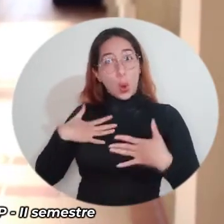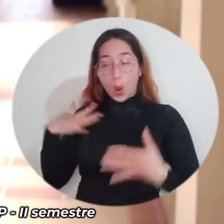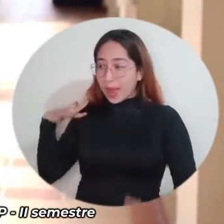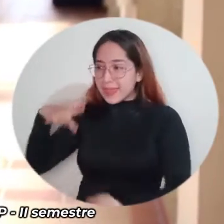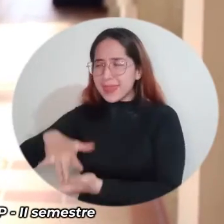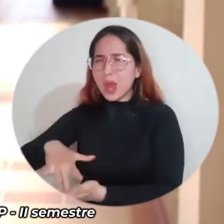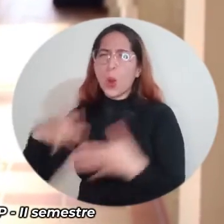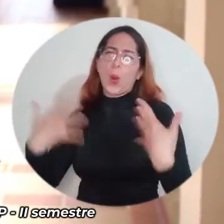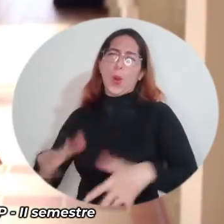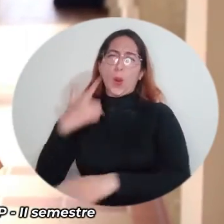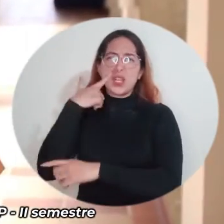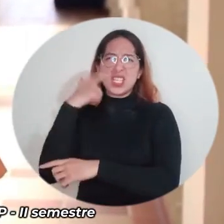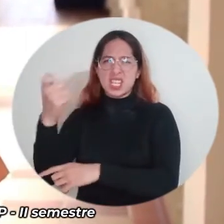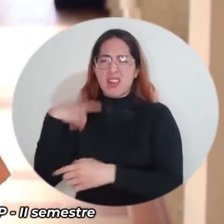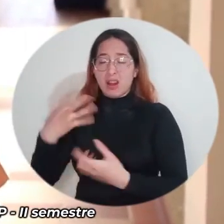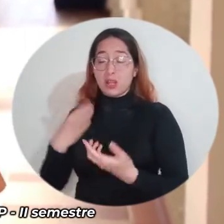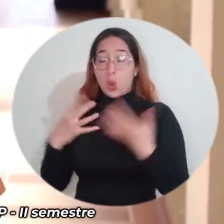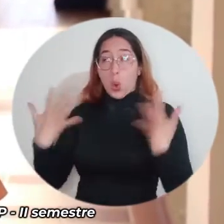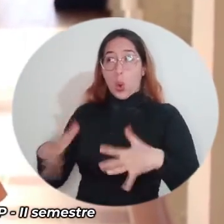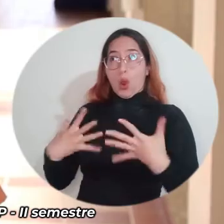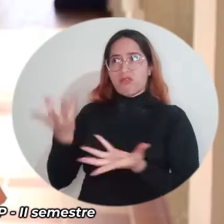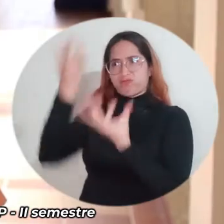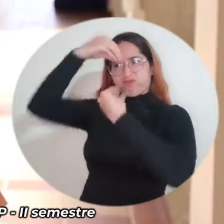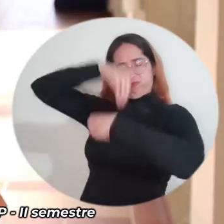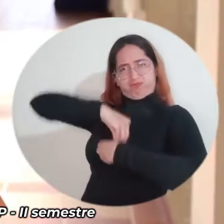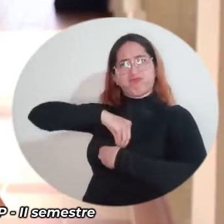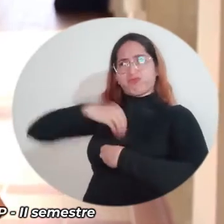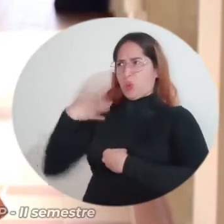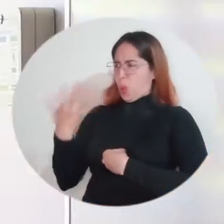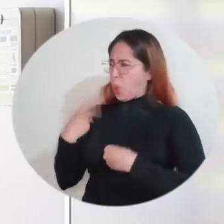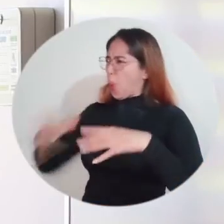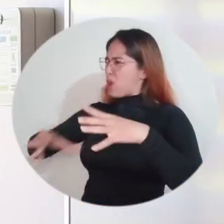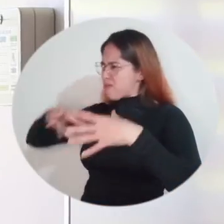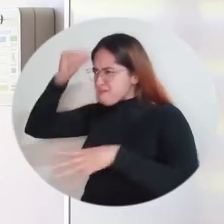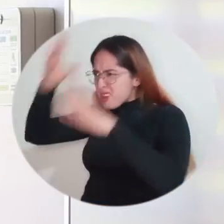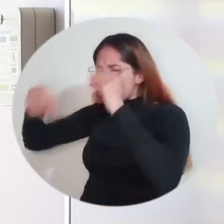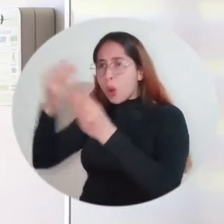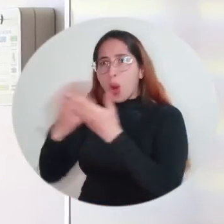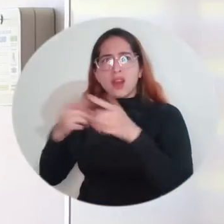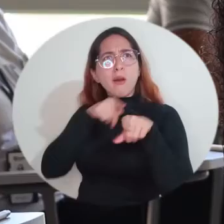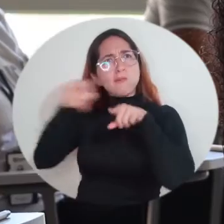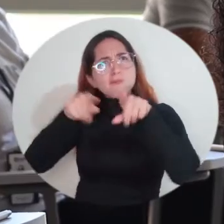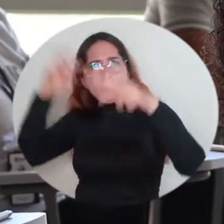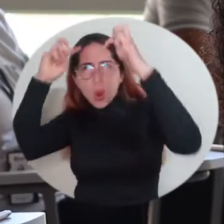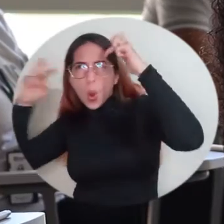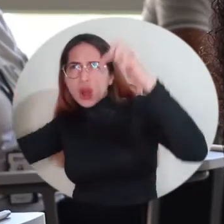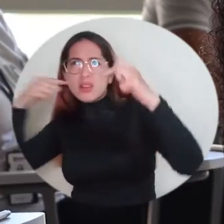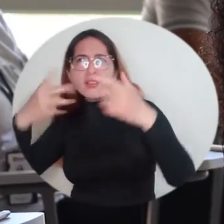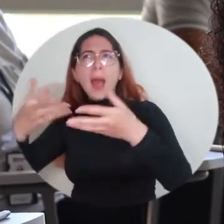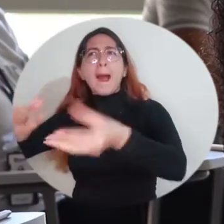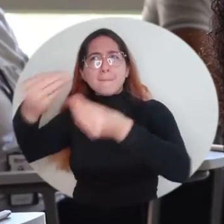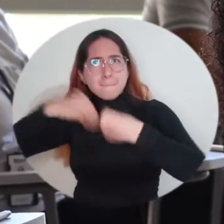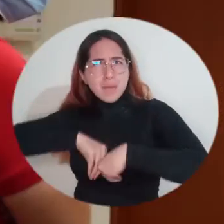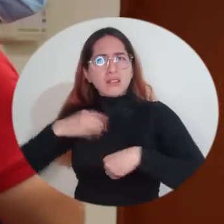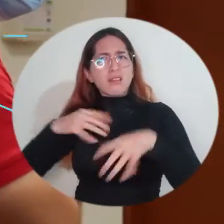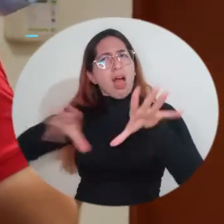aporta en mí porque me enriquece mucho más de conocimiento. Aprendo de expertos porque estamos viendo tips para